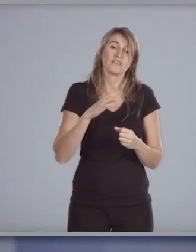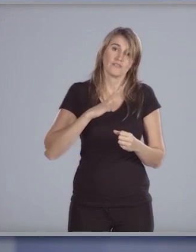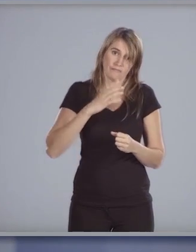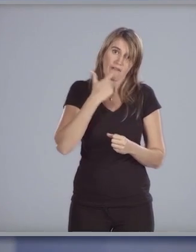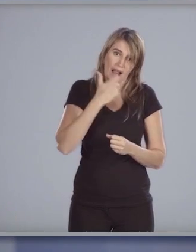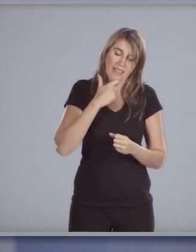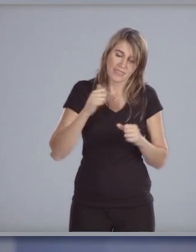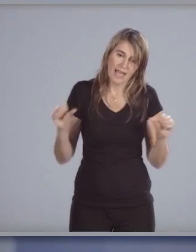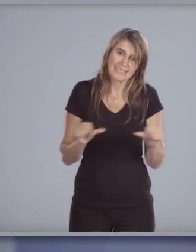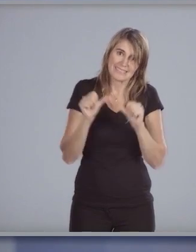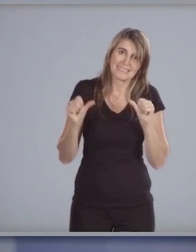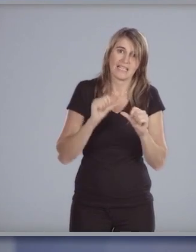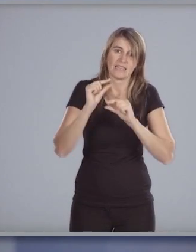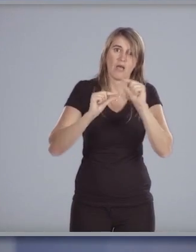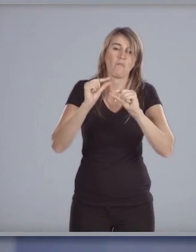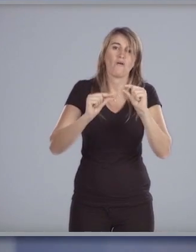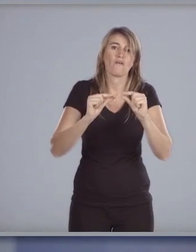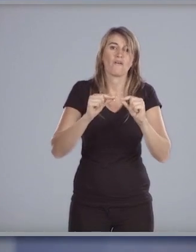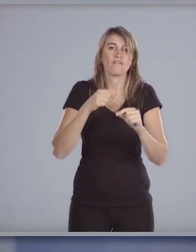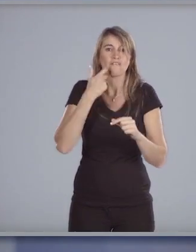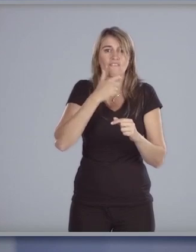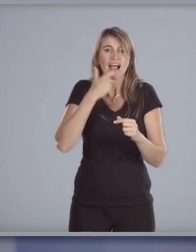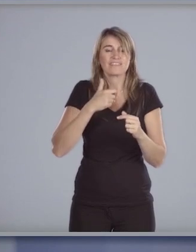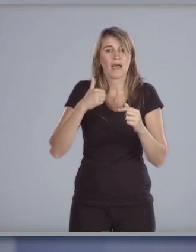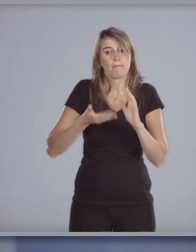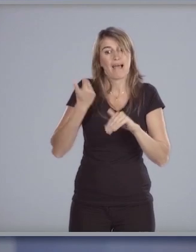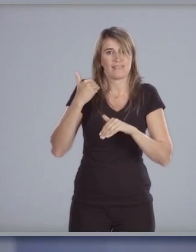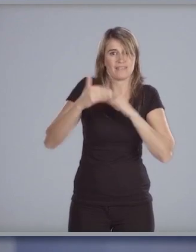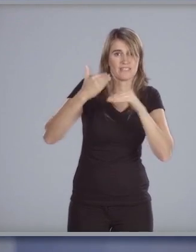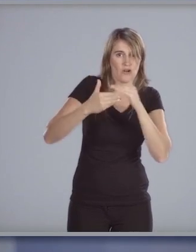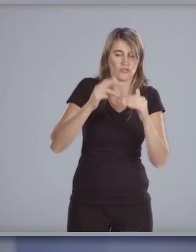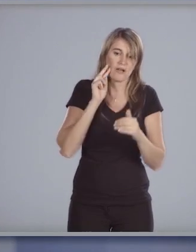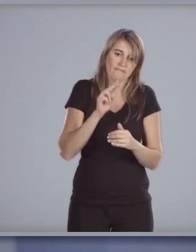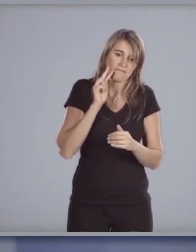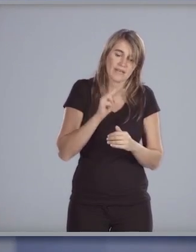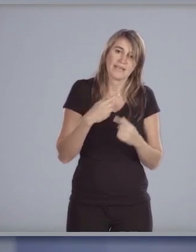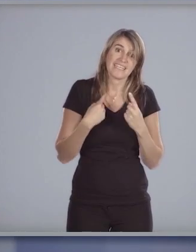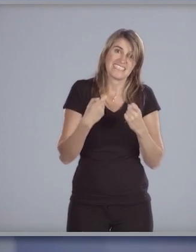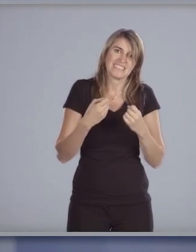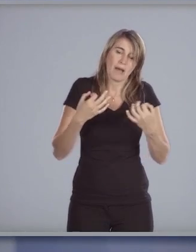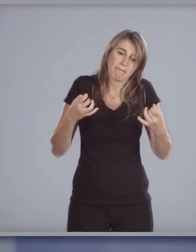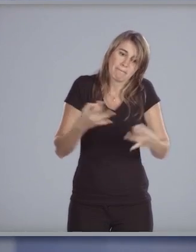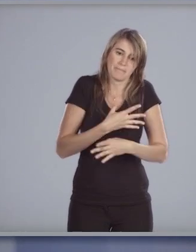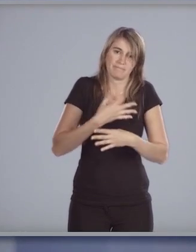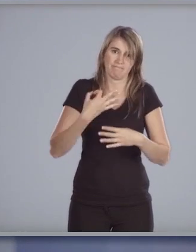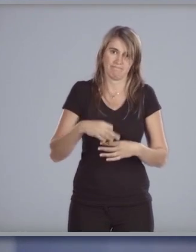construcción y cuyos componentes seguiremos desarrollando y consolidando